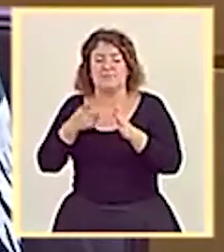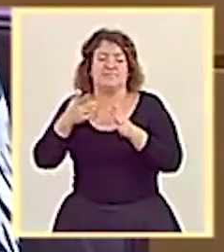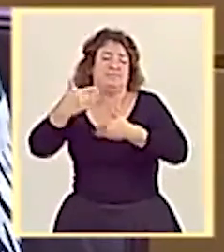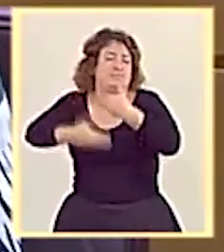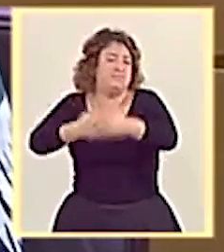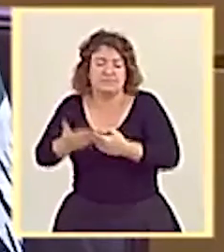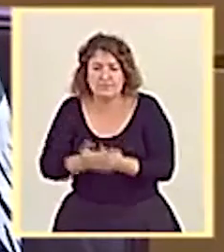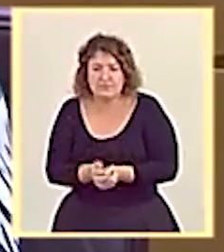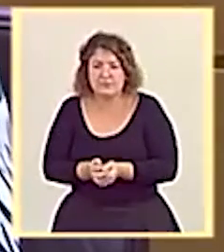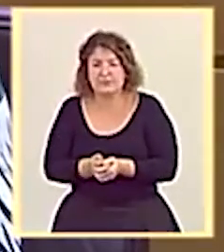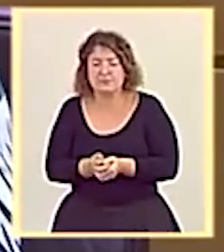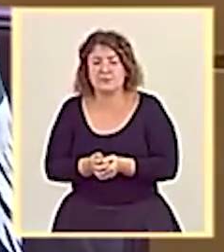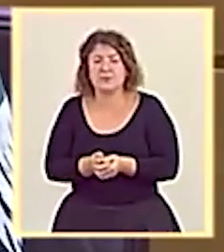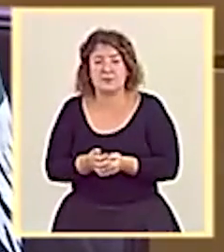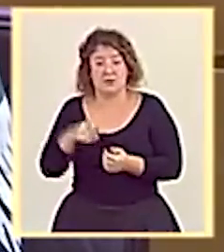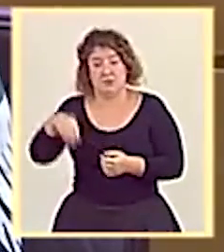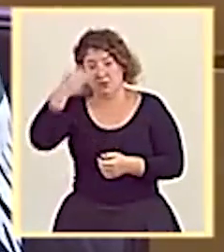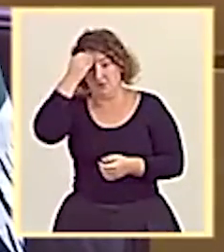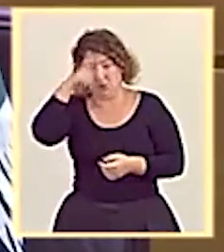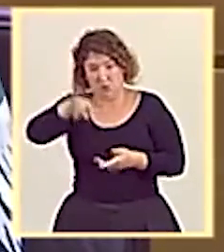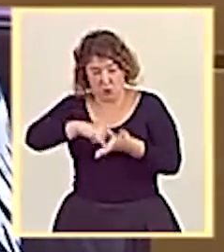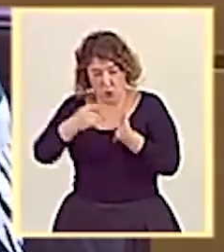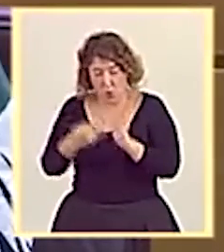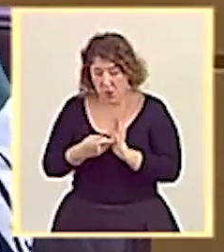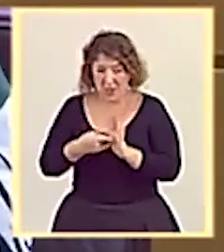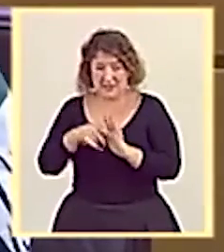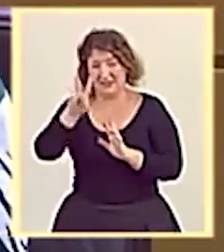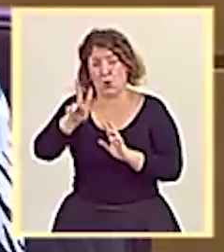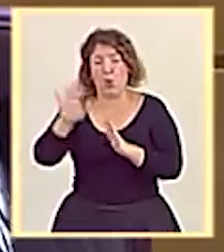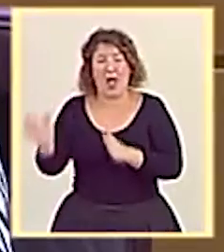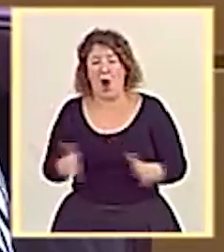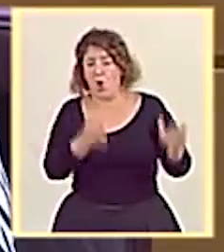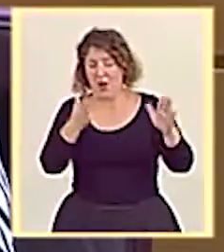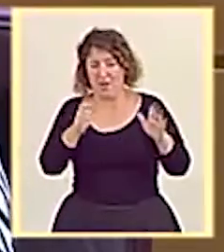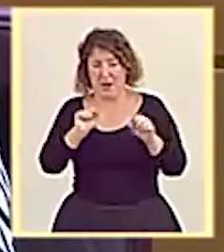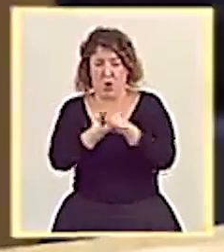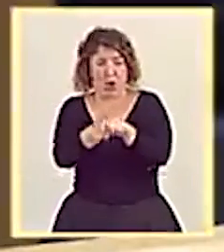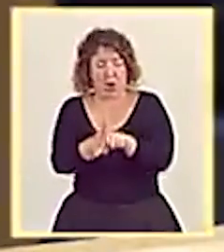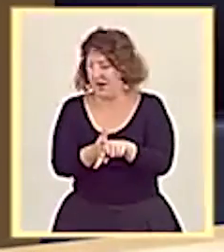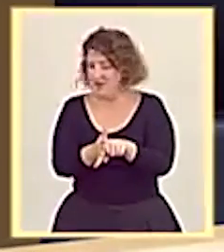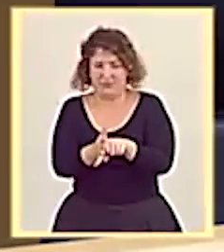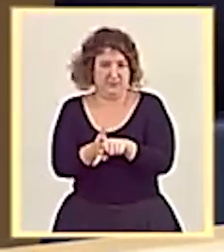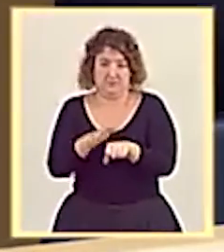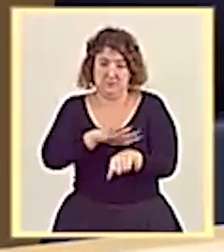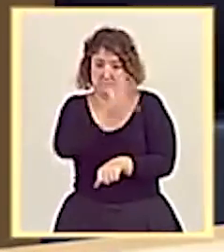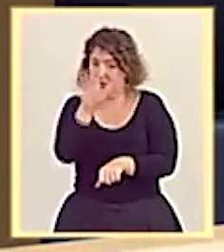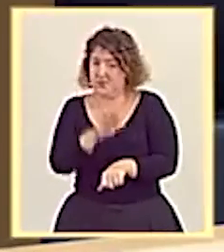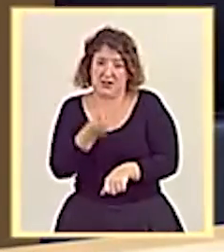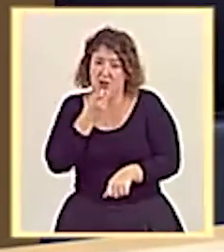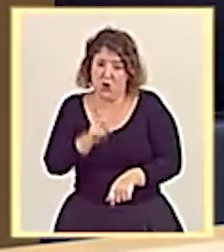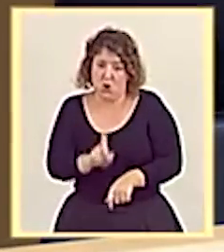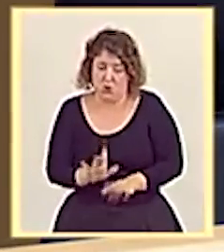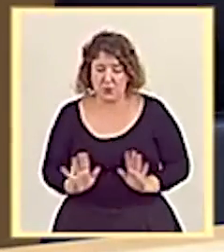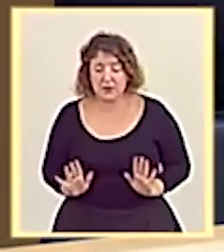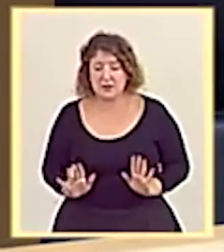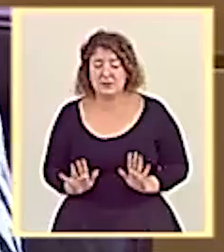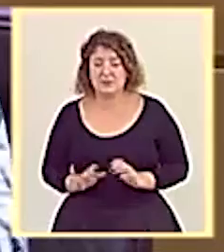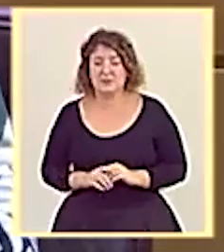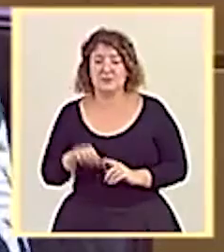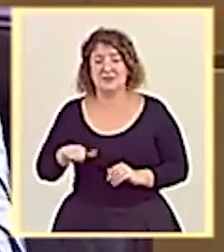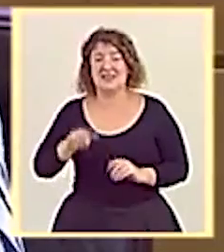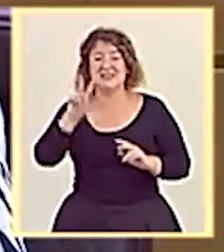desde luego, si lo que piensa el señor ministro es resolver así esta segunda ola de coronavirus, pues vamos bien. Esta segunda ola, que ya